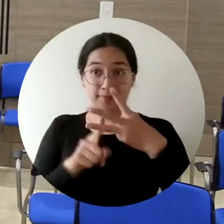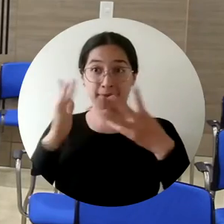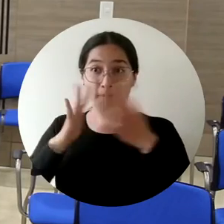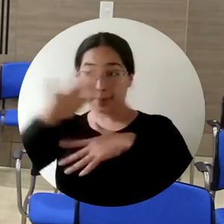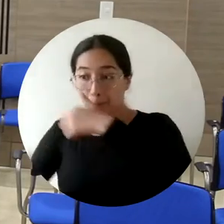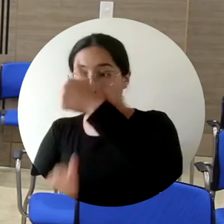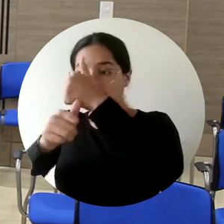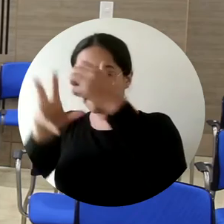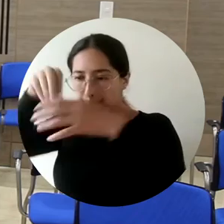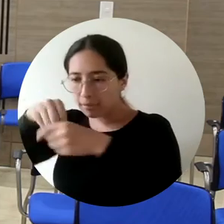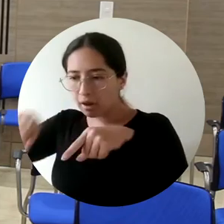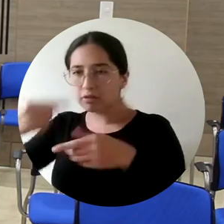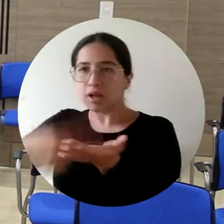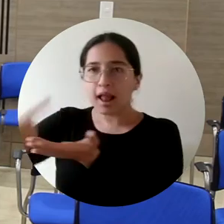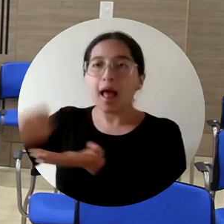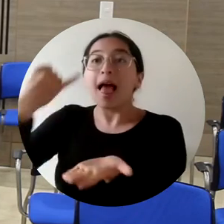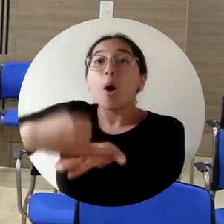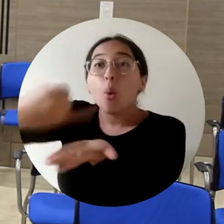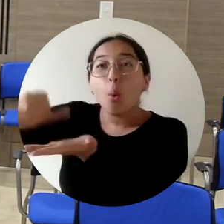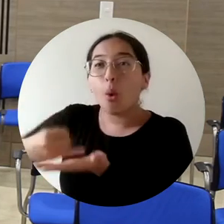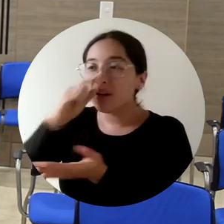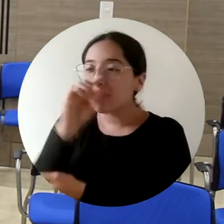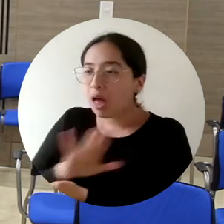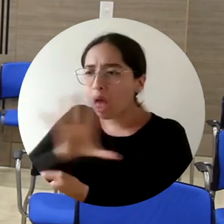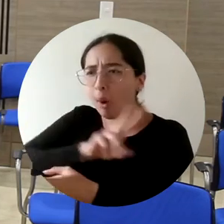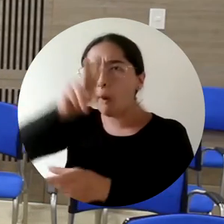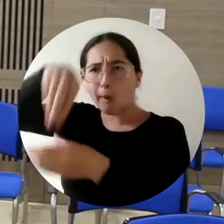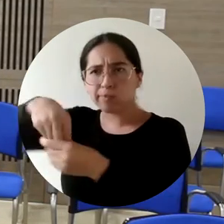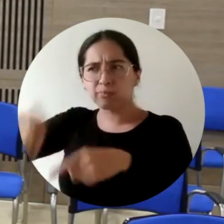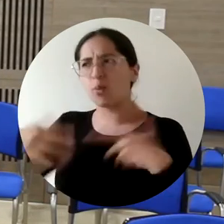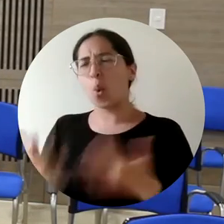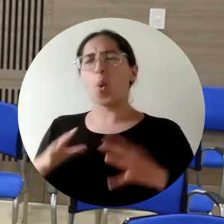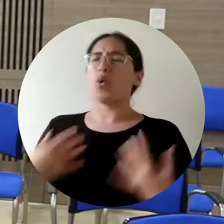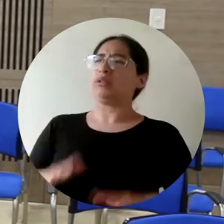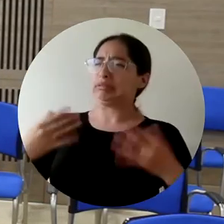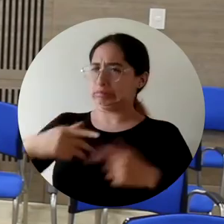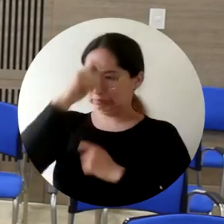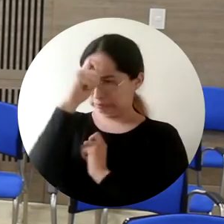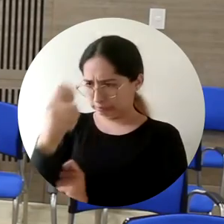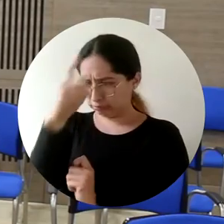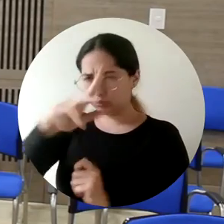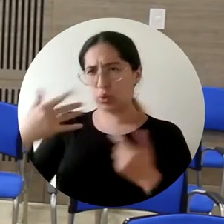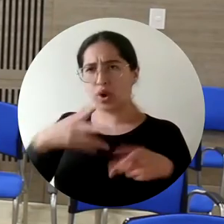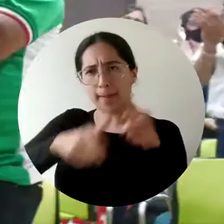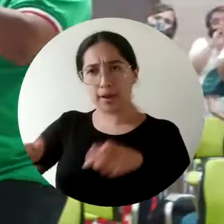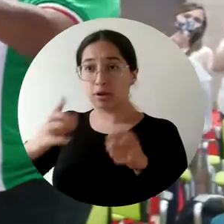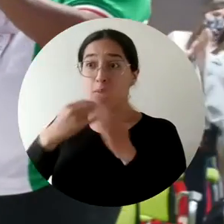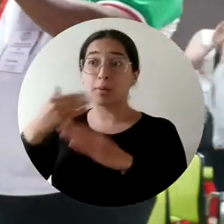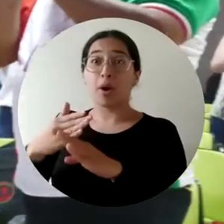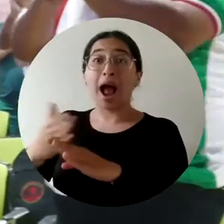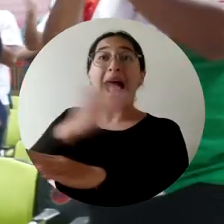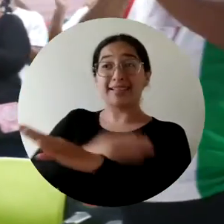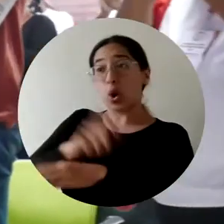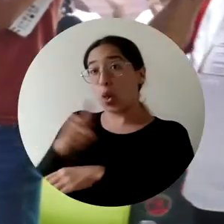tres personas de una misma subdirectiva sentados en una mesa de junta nacional es un reconocimiento a ese trabajo que las personas que